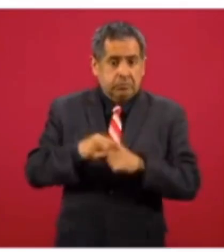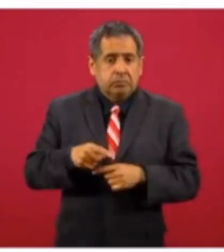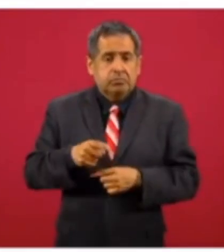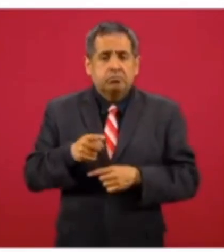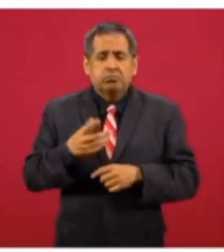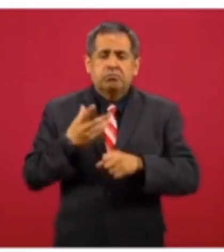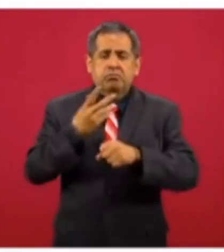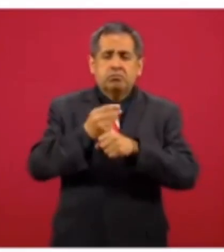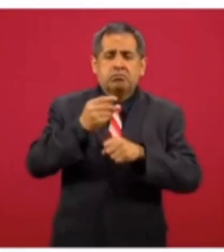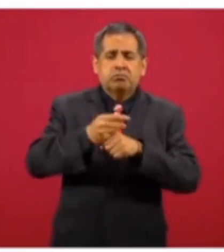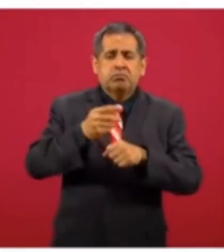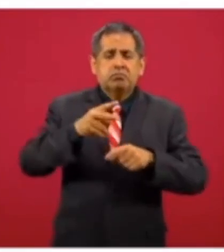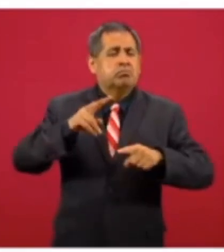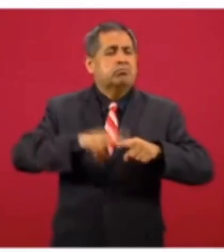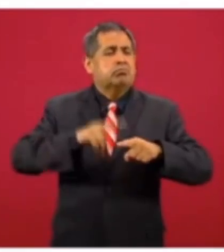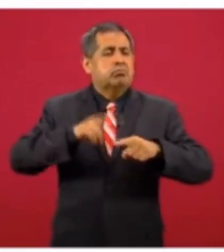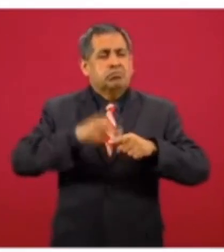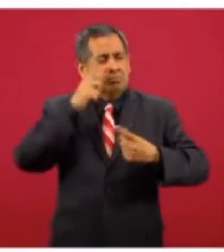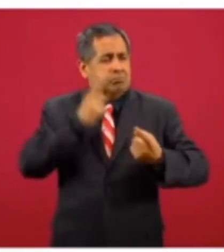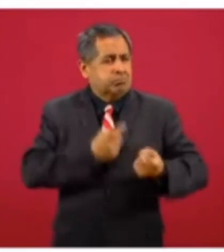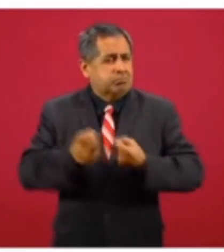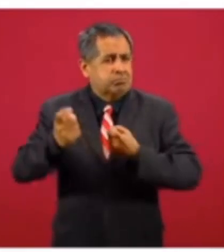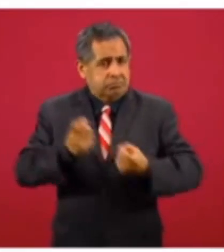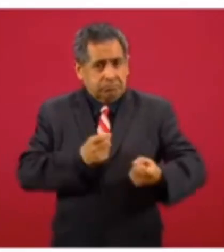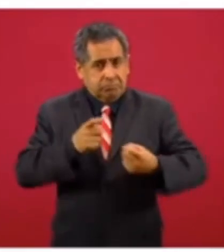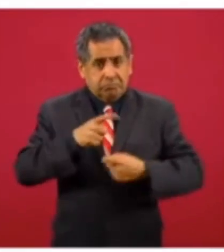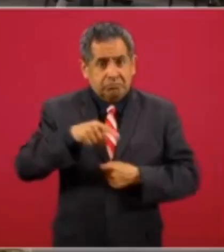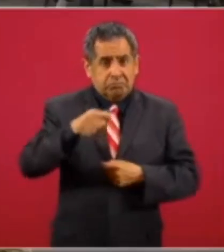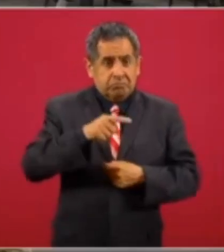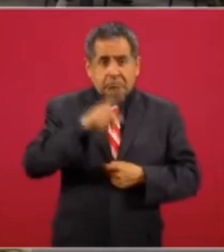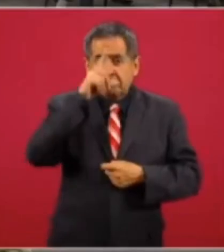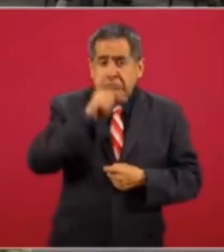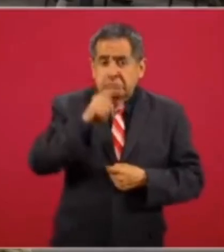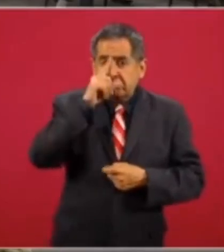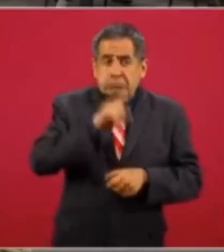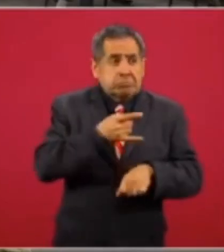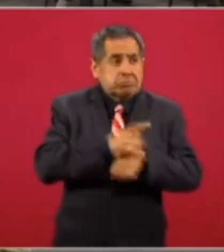deporte la remodelación inconclusa del parque de patinaje